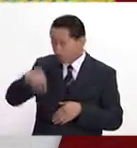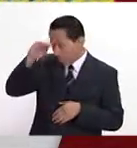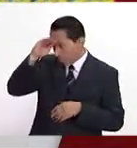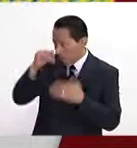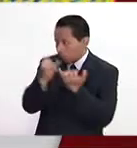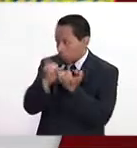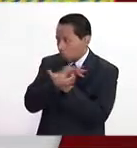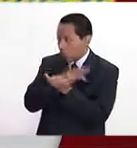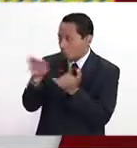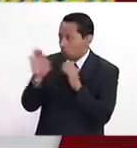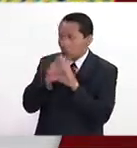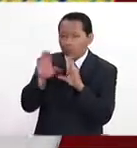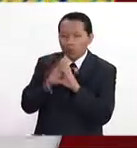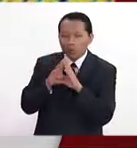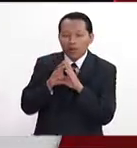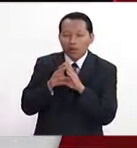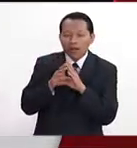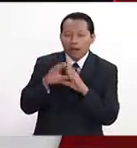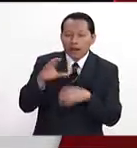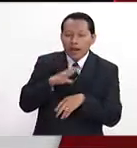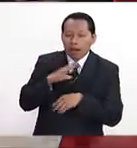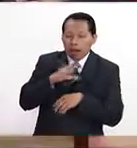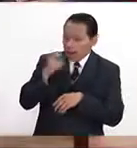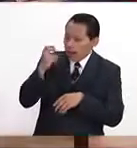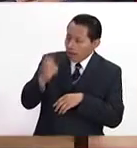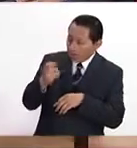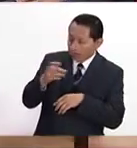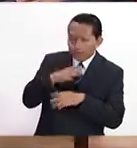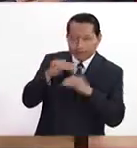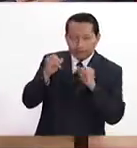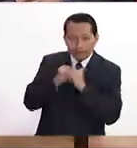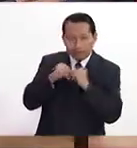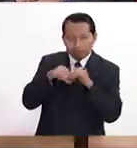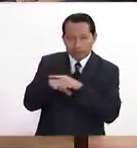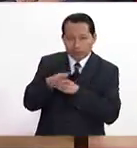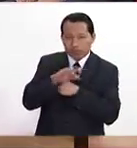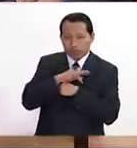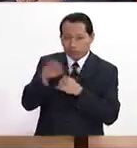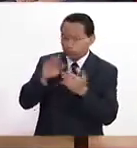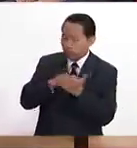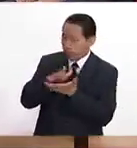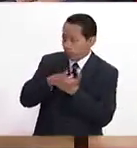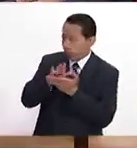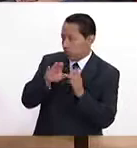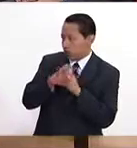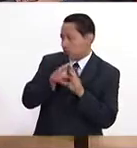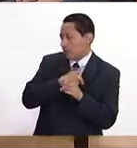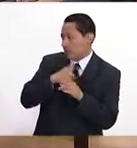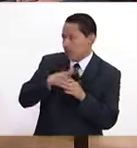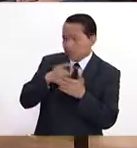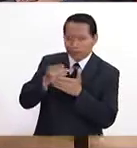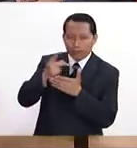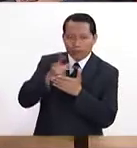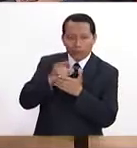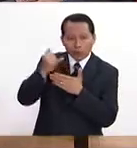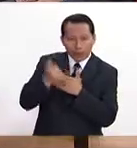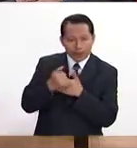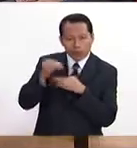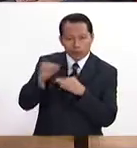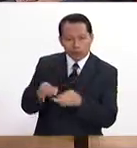poder introducirte a este tipo de instituciones y recibir apoyo, pues sí tienes que presentar un proyecto,